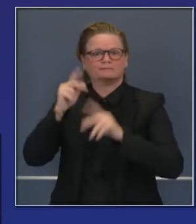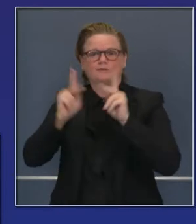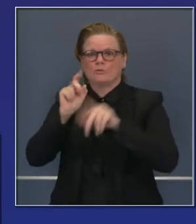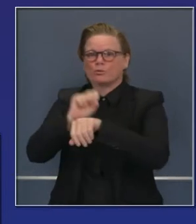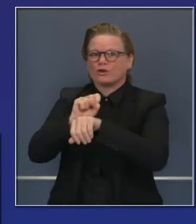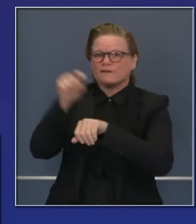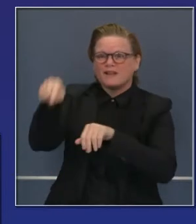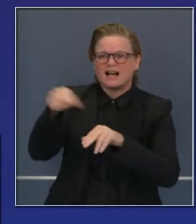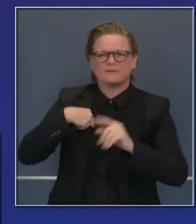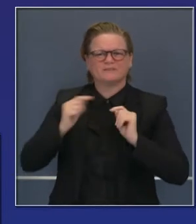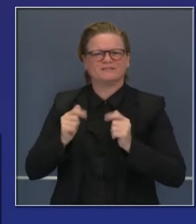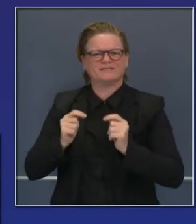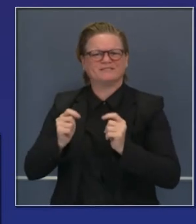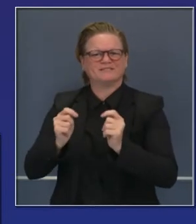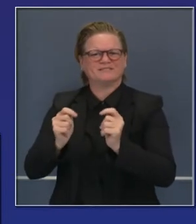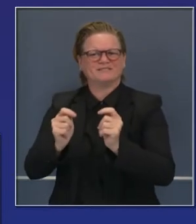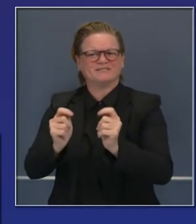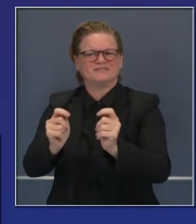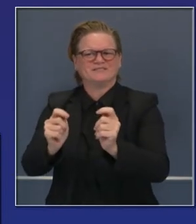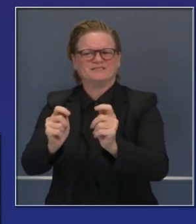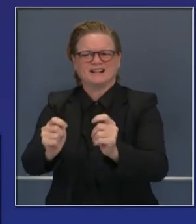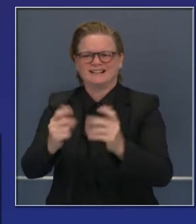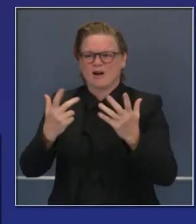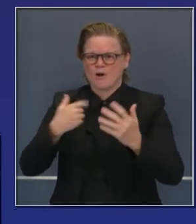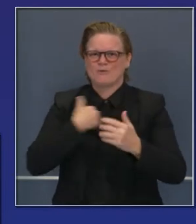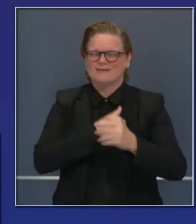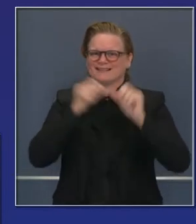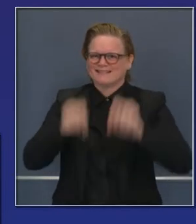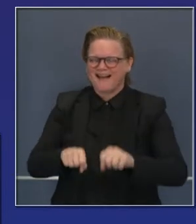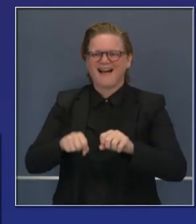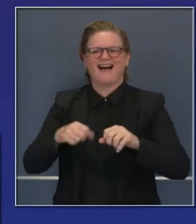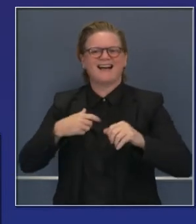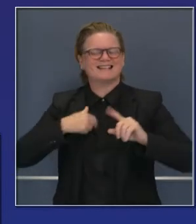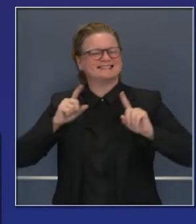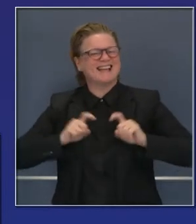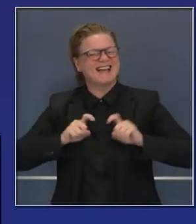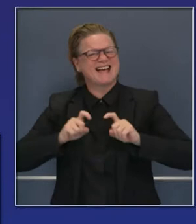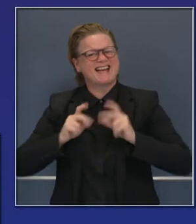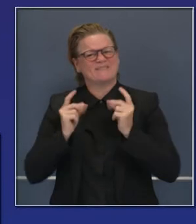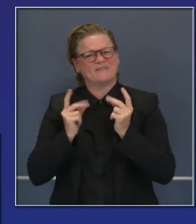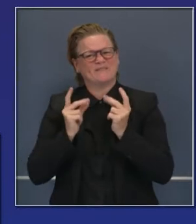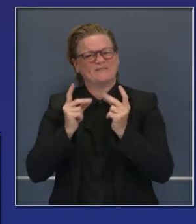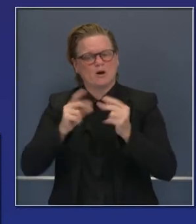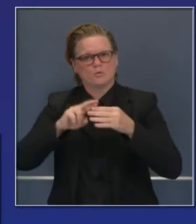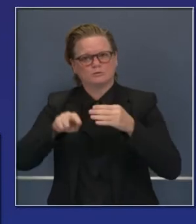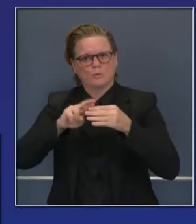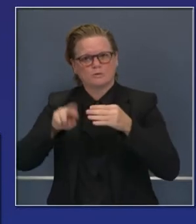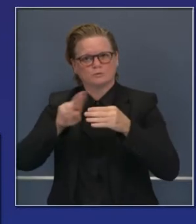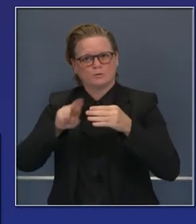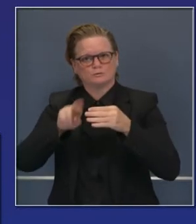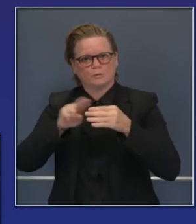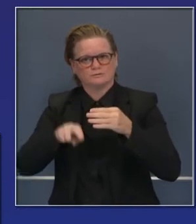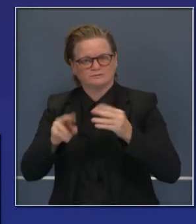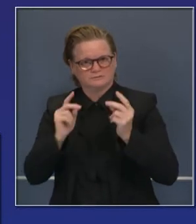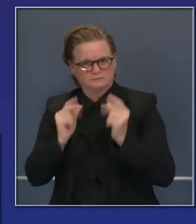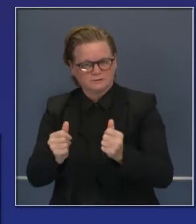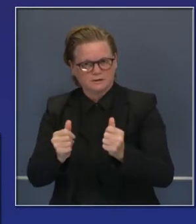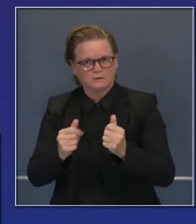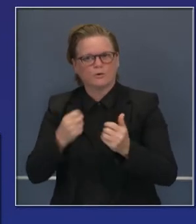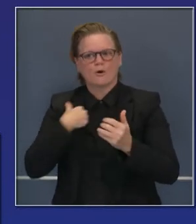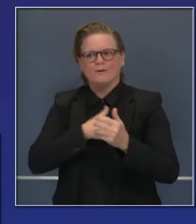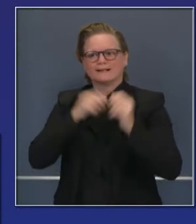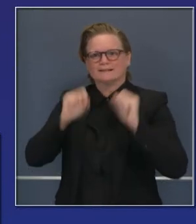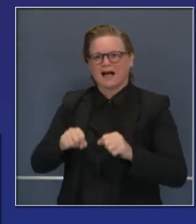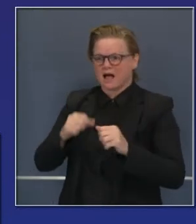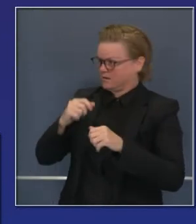reabrir escuelas, incluso en este ambiente que es un reto, hacer las pruebas PCR del laboratorio, que son críticas